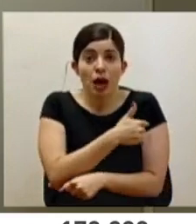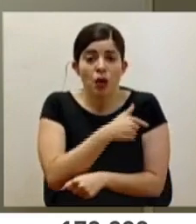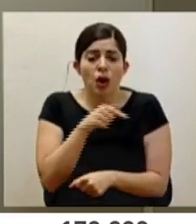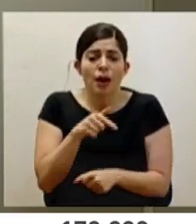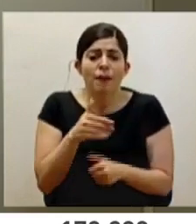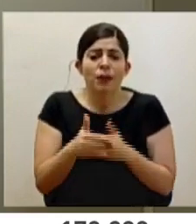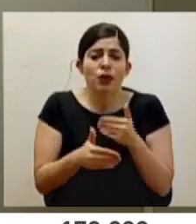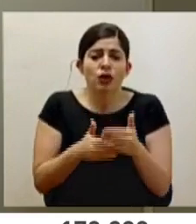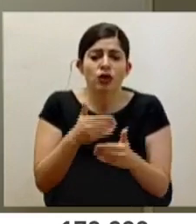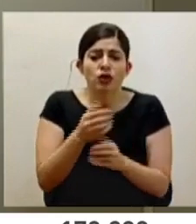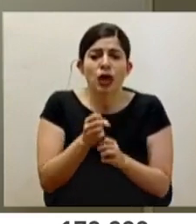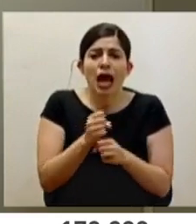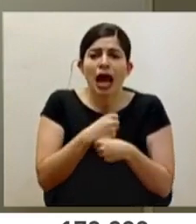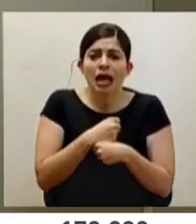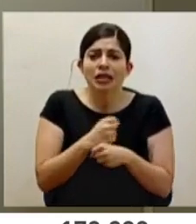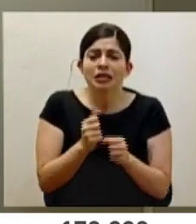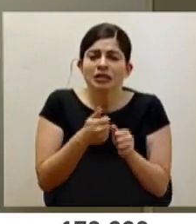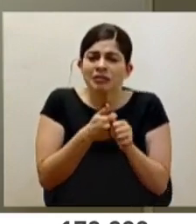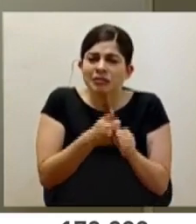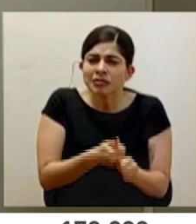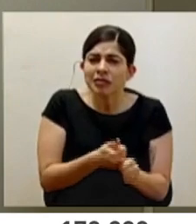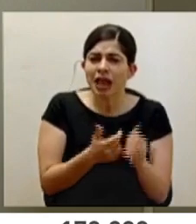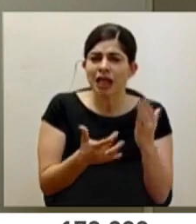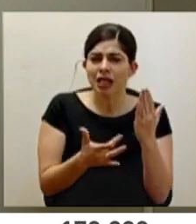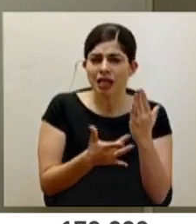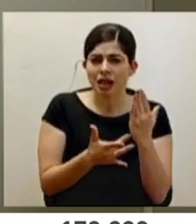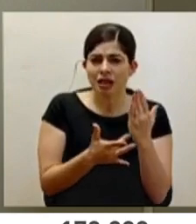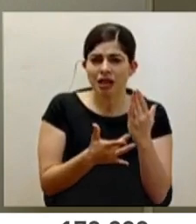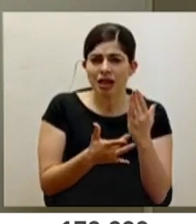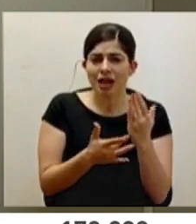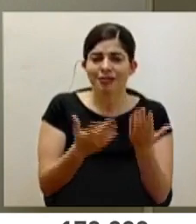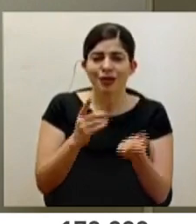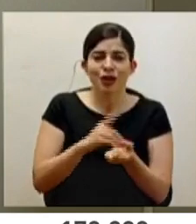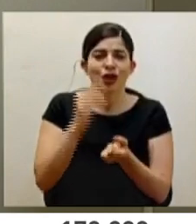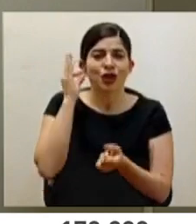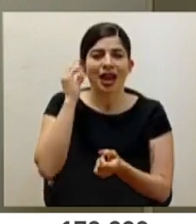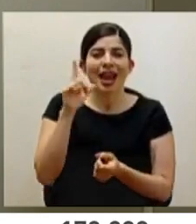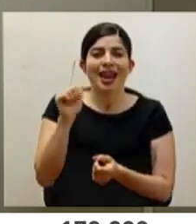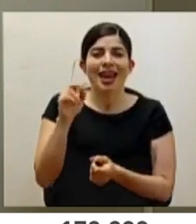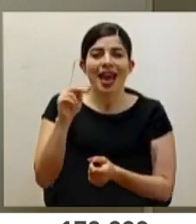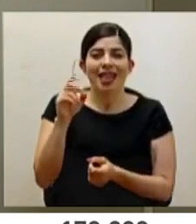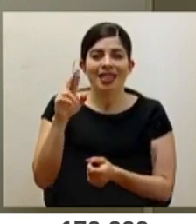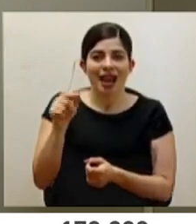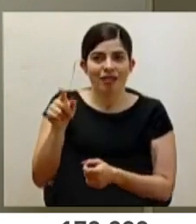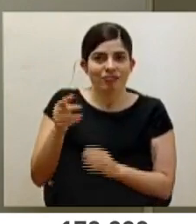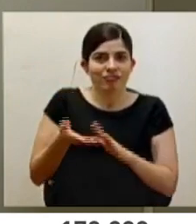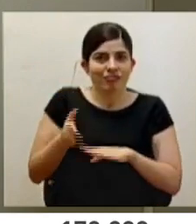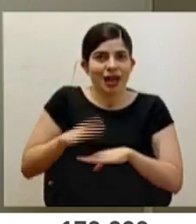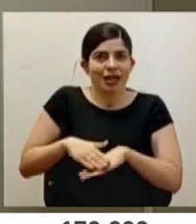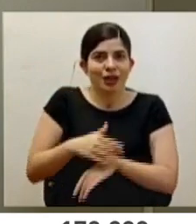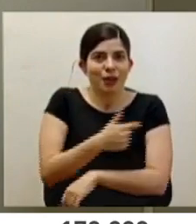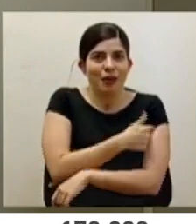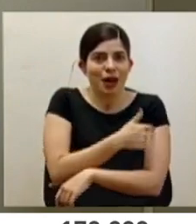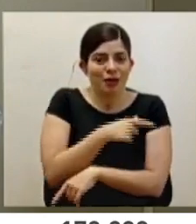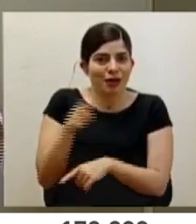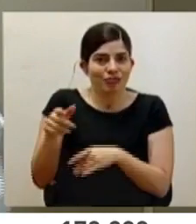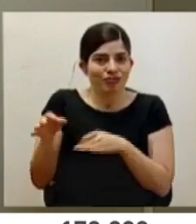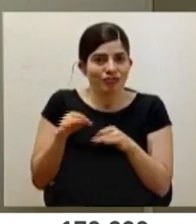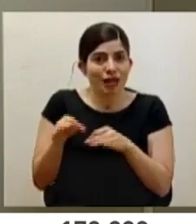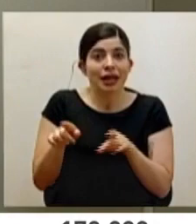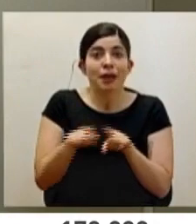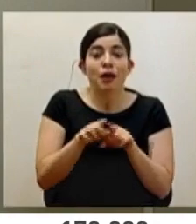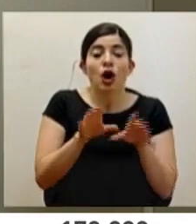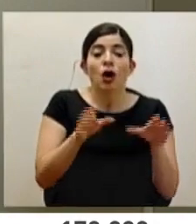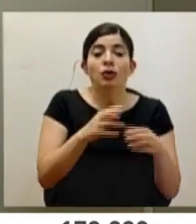está haciendo de la forma más técnica posible. De hecho, la doctora Leandra Barca es experta en vacunación. Y así, la